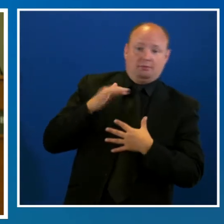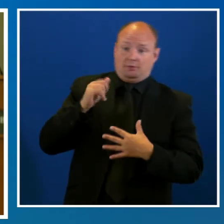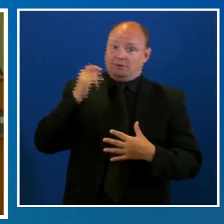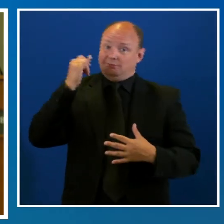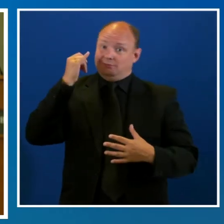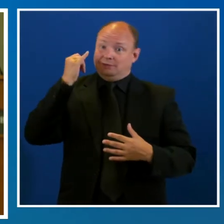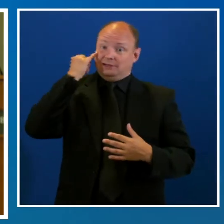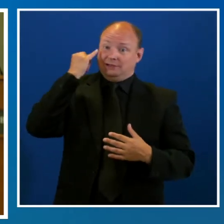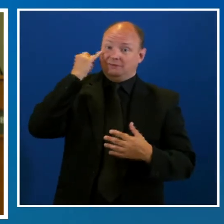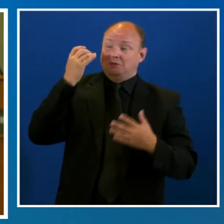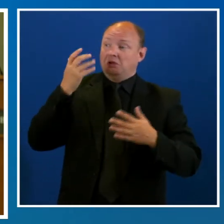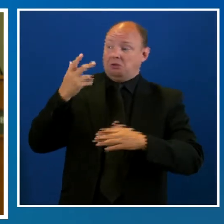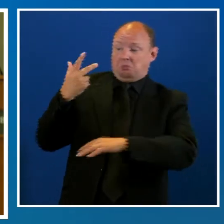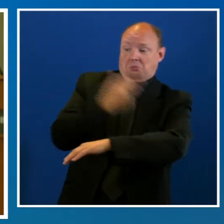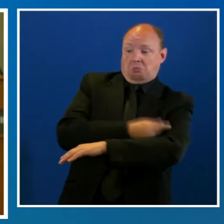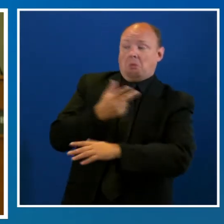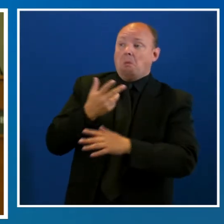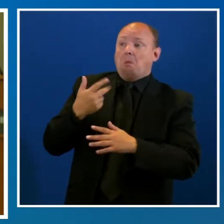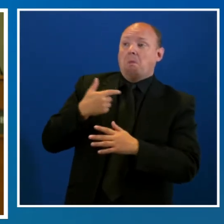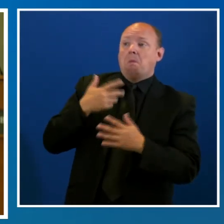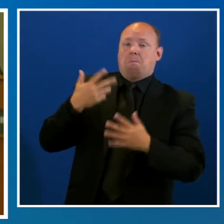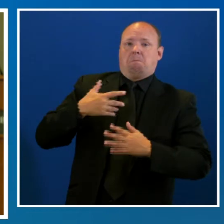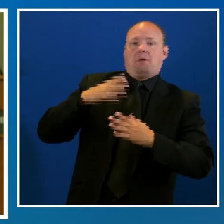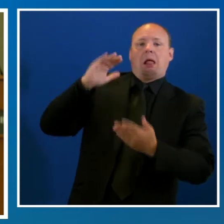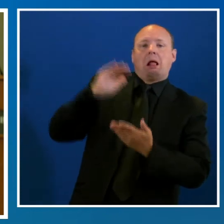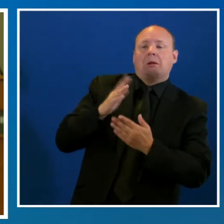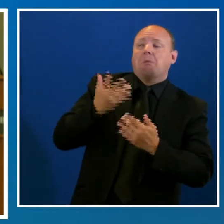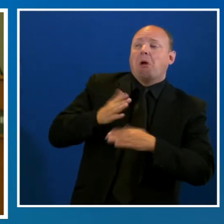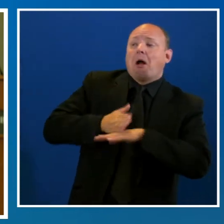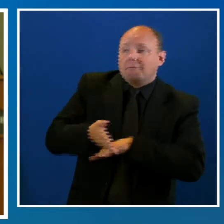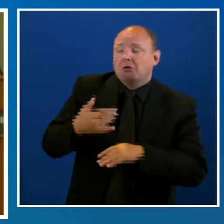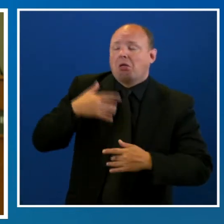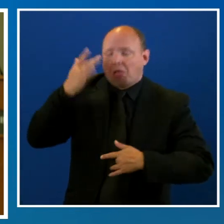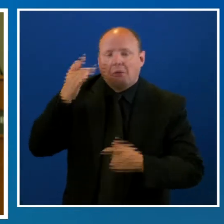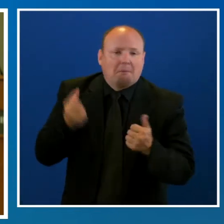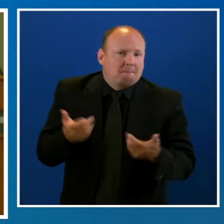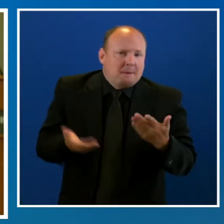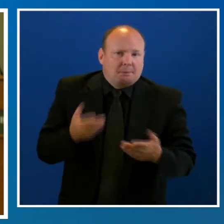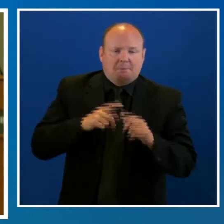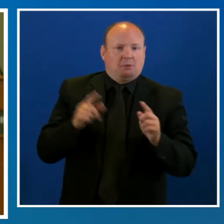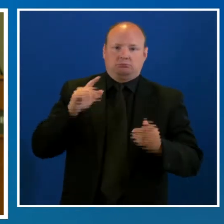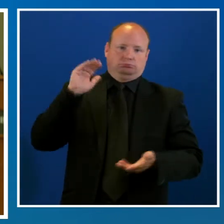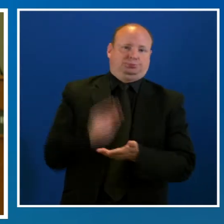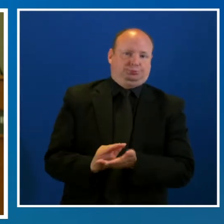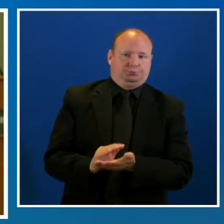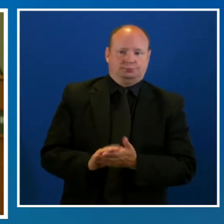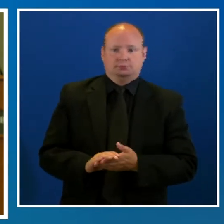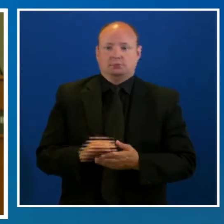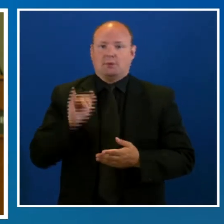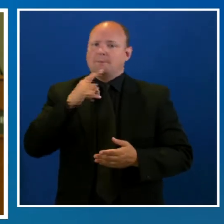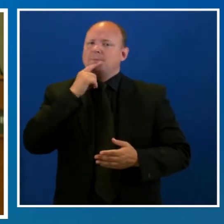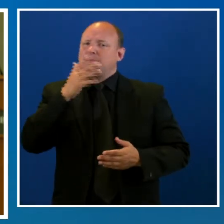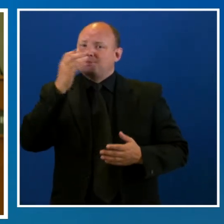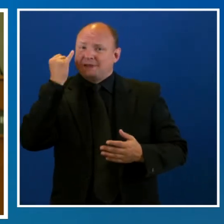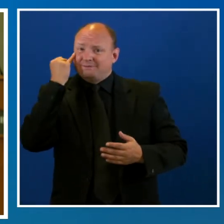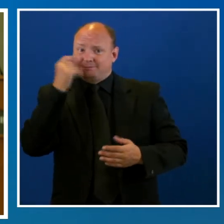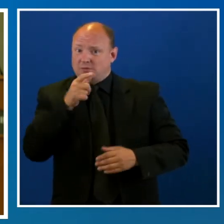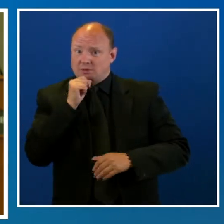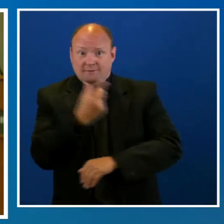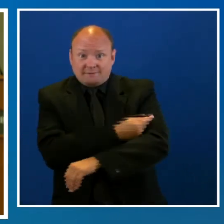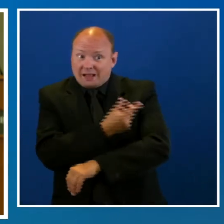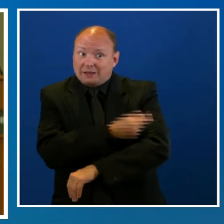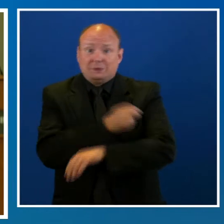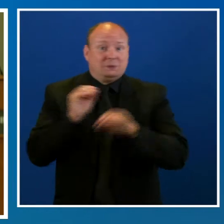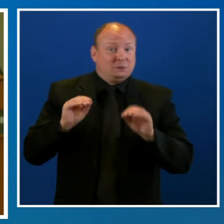una cubierta facial y practicando el distanciamiento físico para ayudarnos a evitar esta